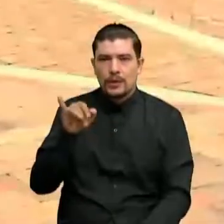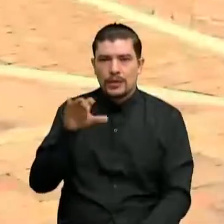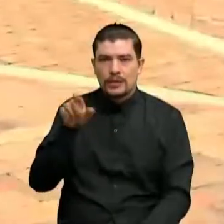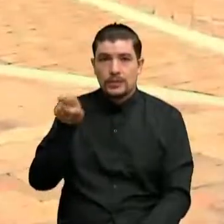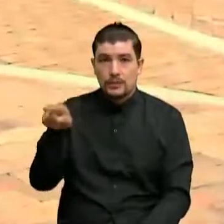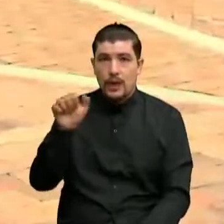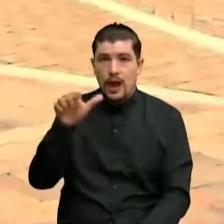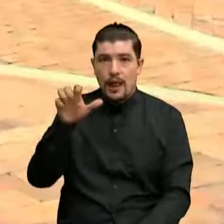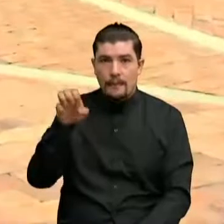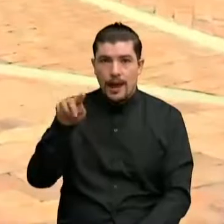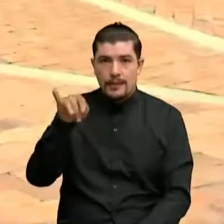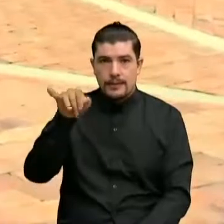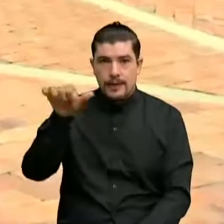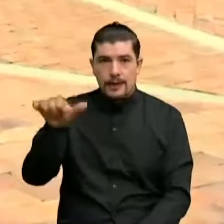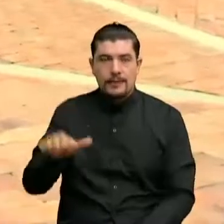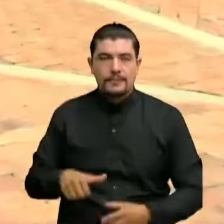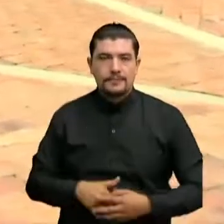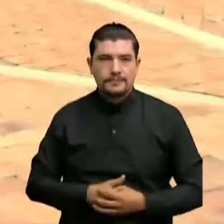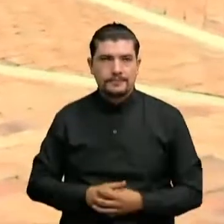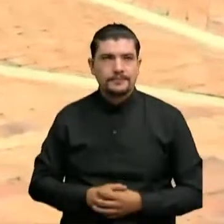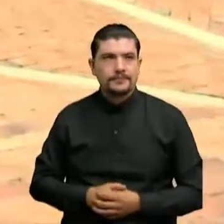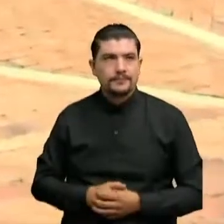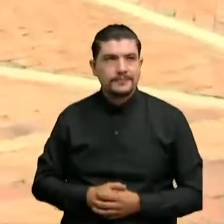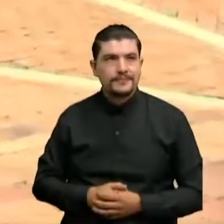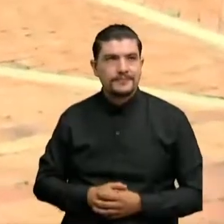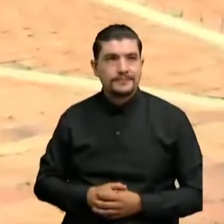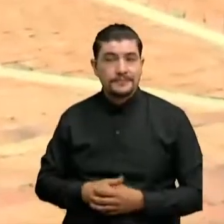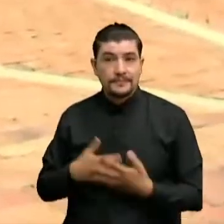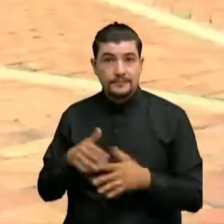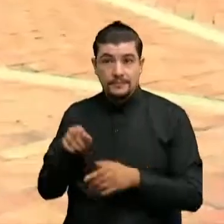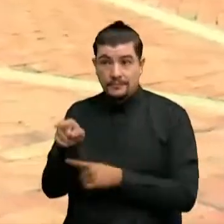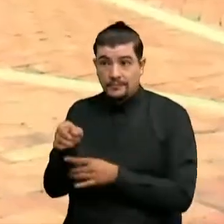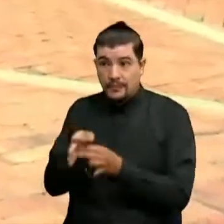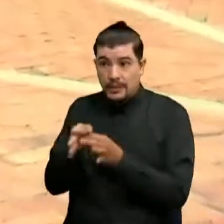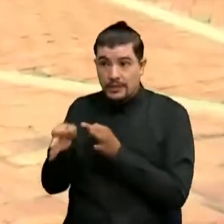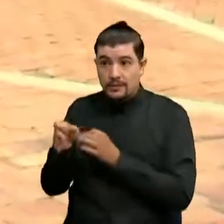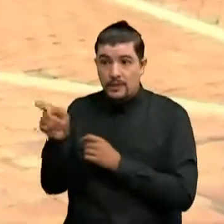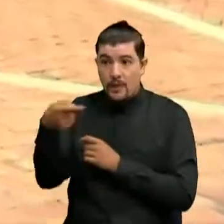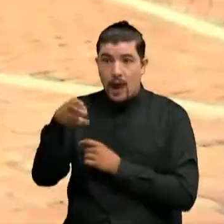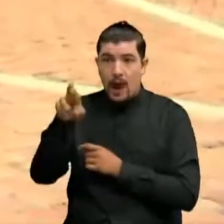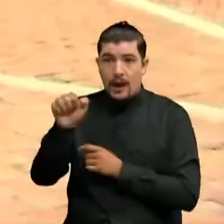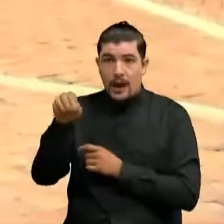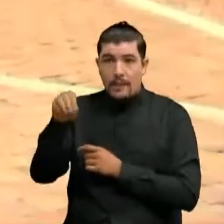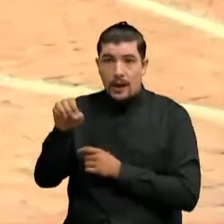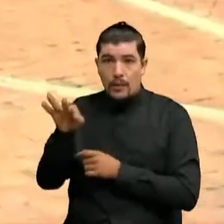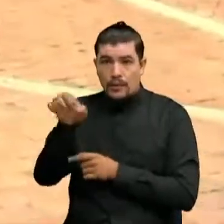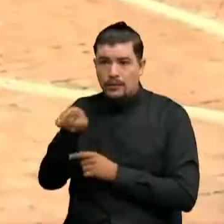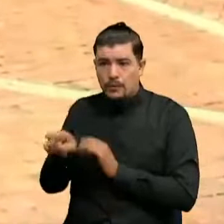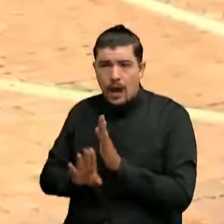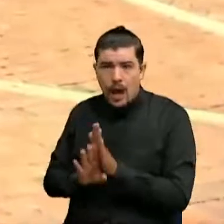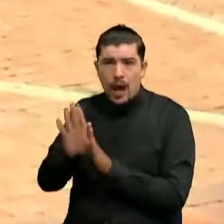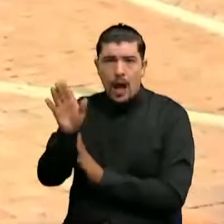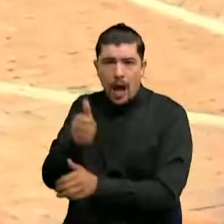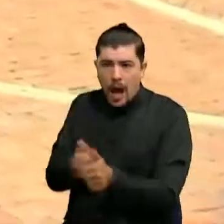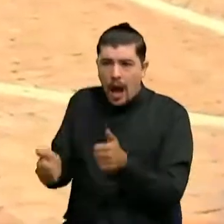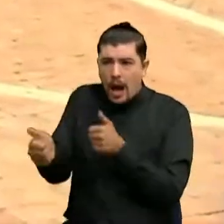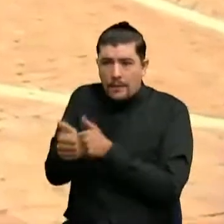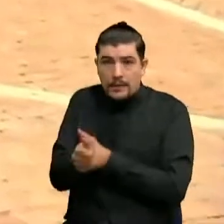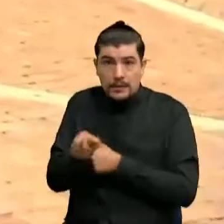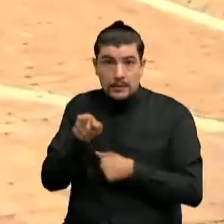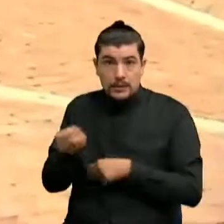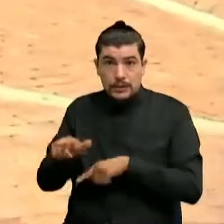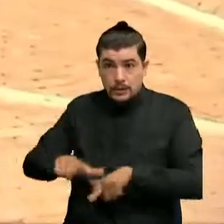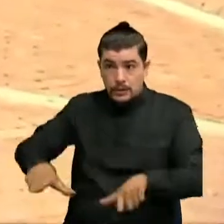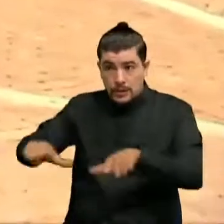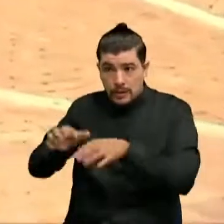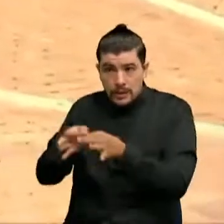Bueno pues como hemos podido darnos cuenta Gramalote avanza Pasos agigantados Gramalote sigue siendo un destino